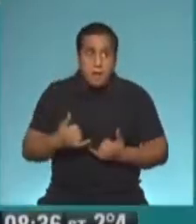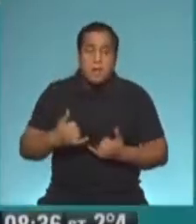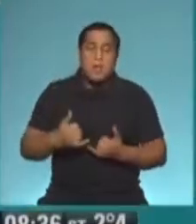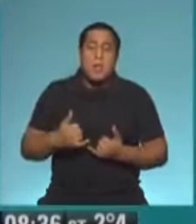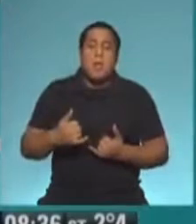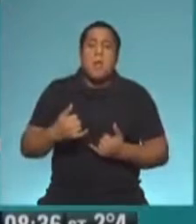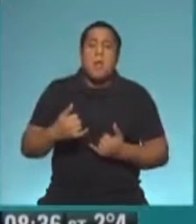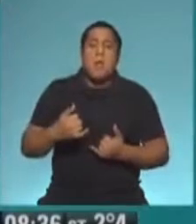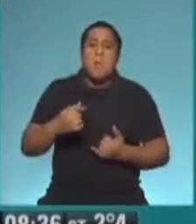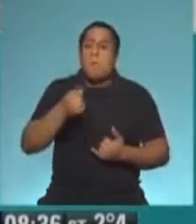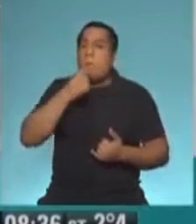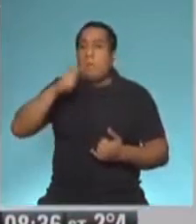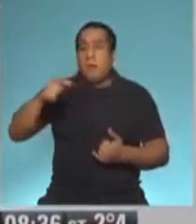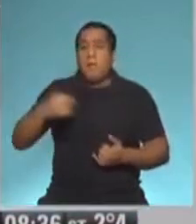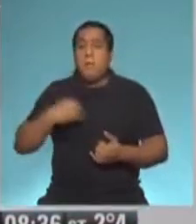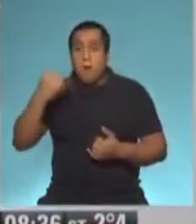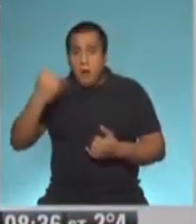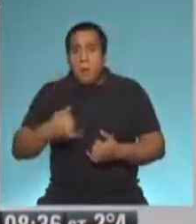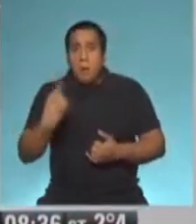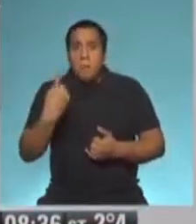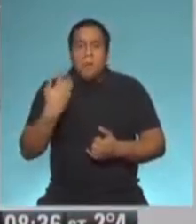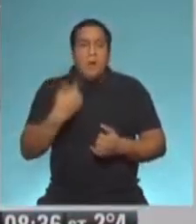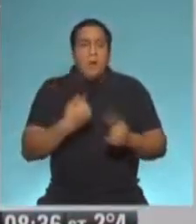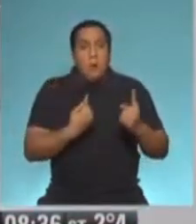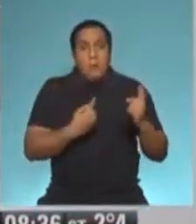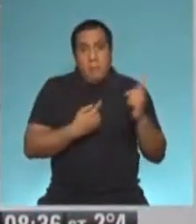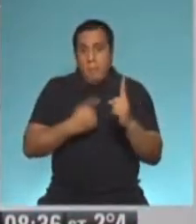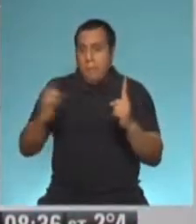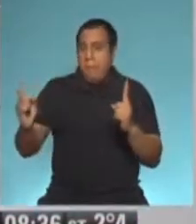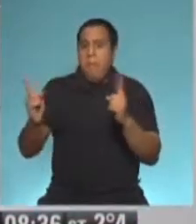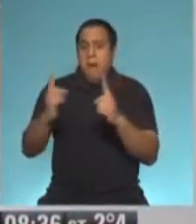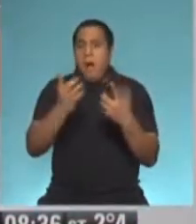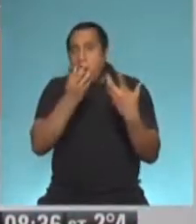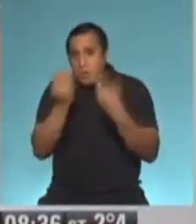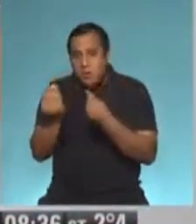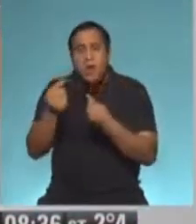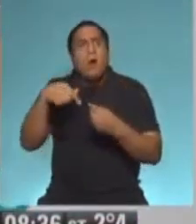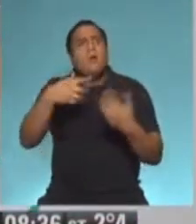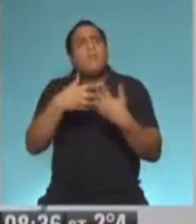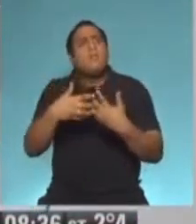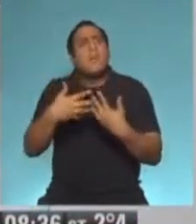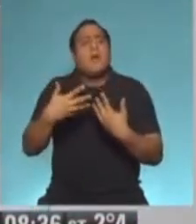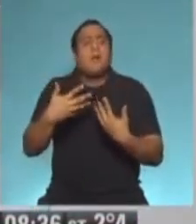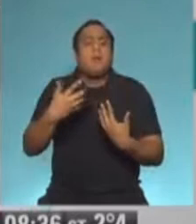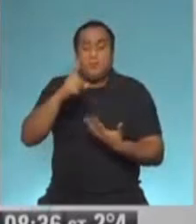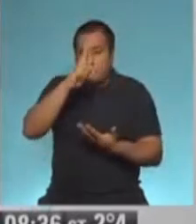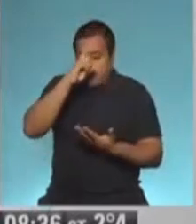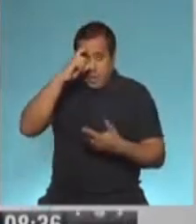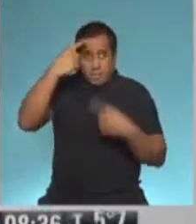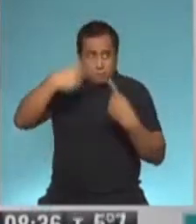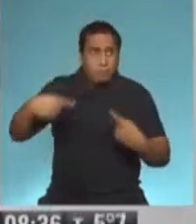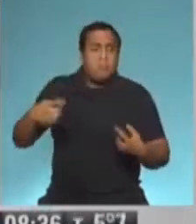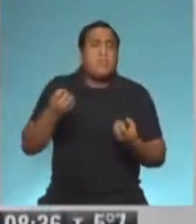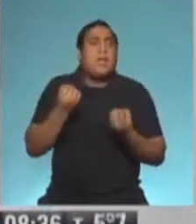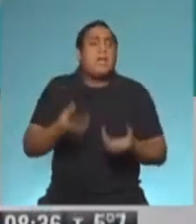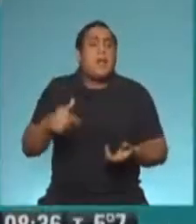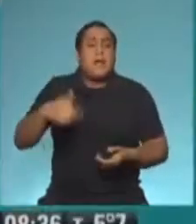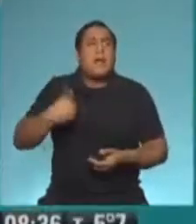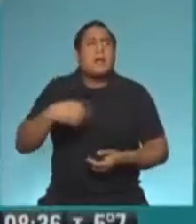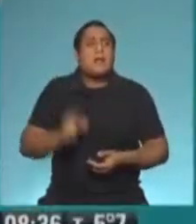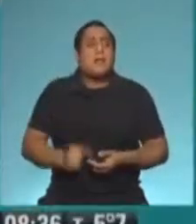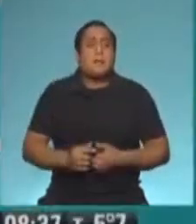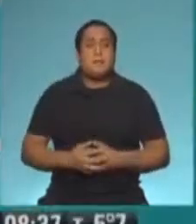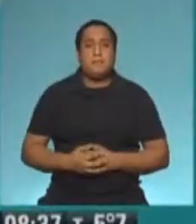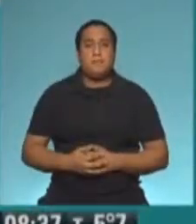atendido. ¿Cómo está hoy el sistema hospitalario en la Argentina, Alejandro? Sí, bueno, está